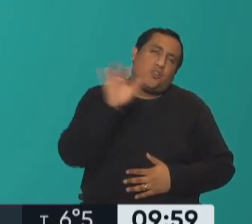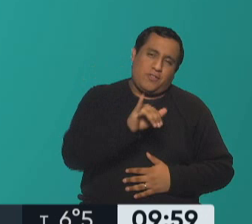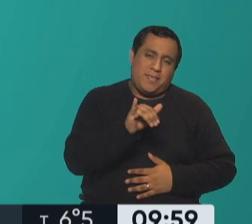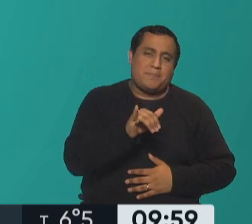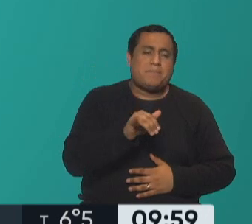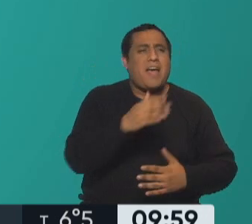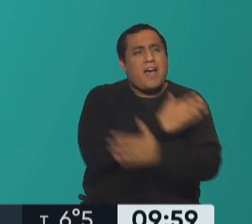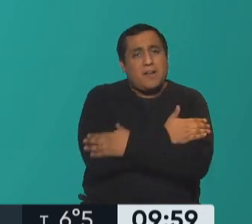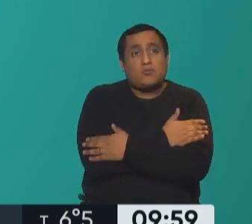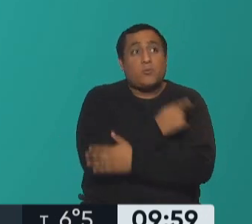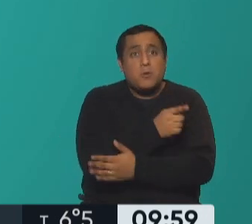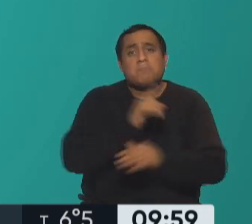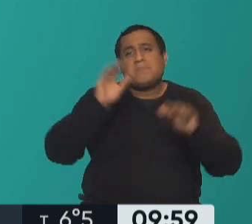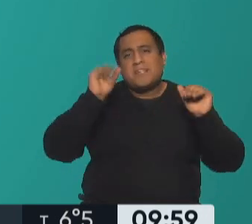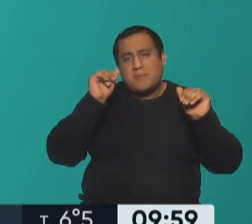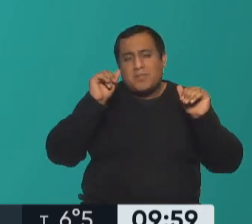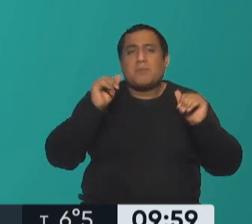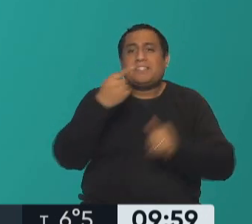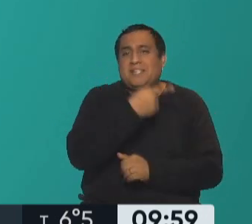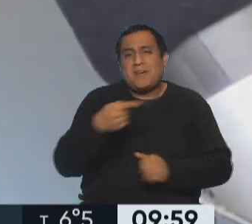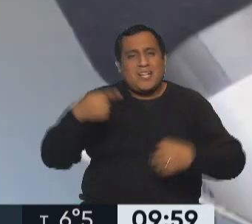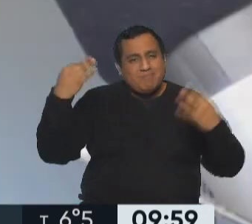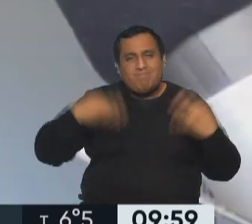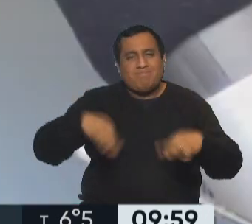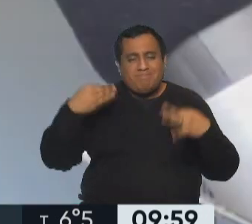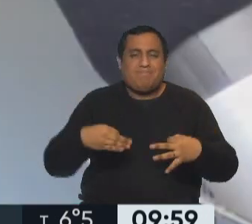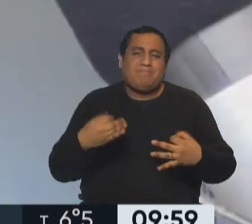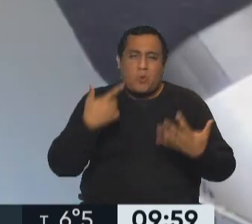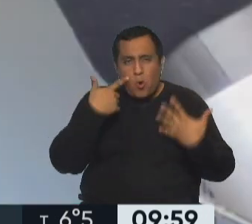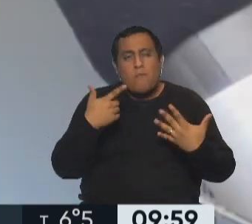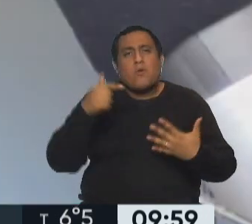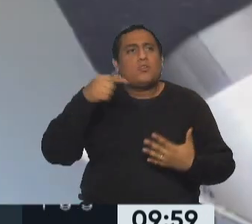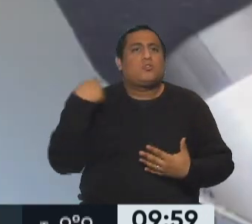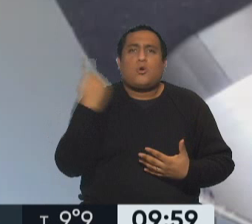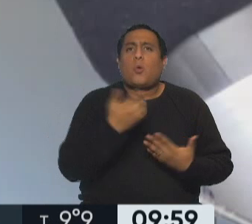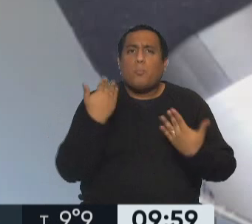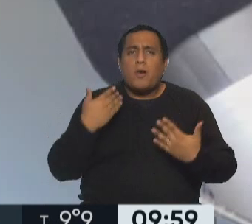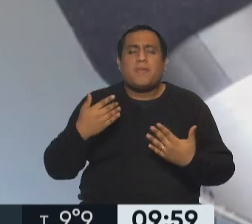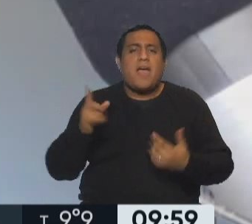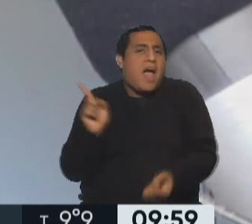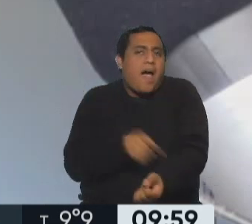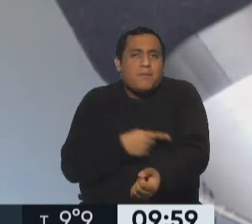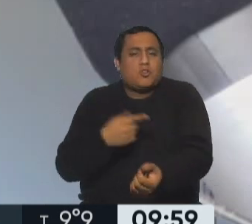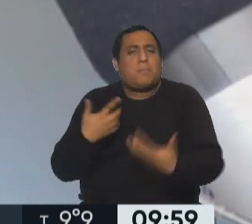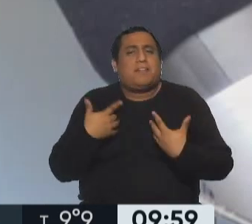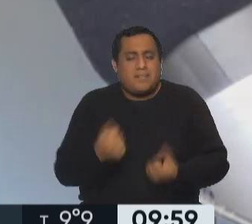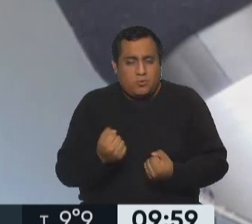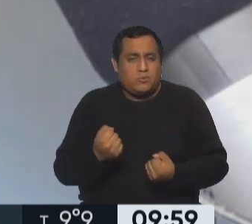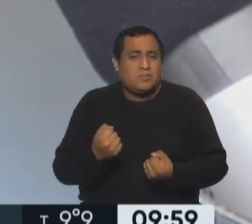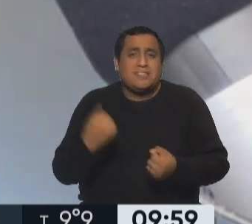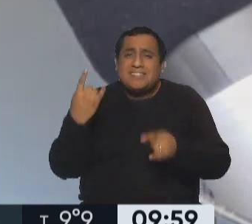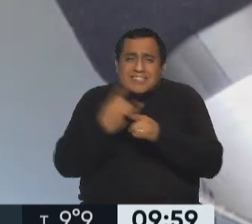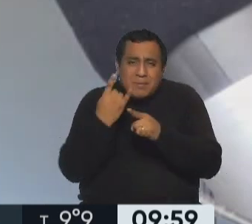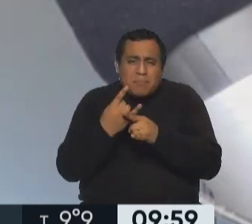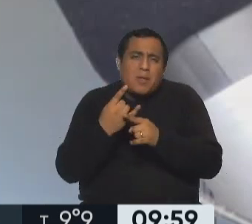abrazo enorme y con vos me despido de esta semana magnífica que por supuesto nos trae la posibilidad de crear mejores hábitos como siempre decimos es